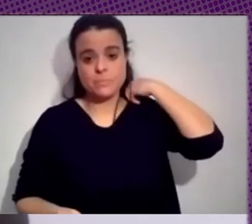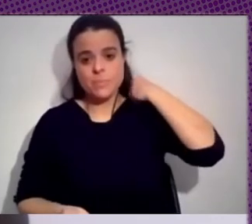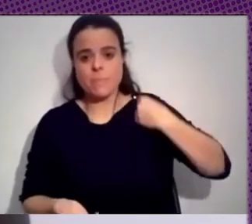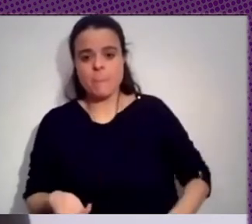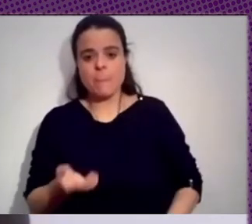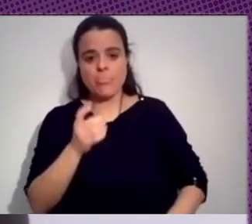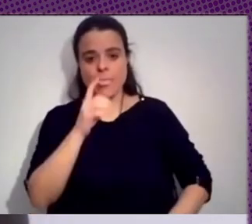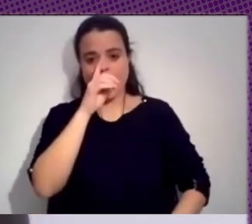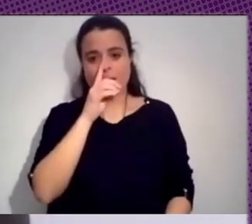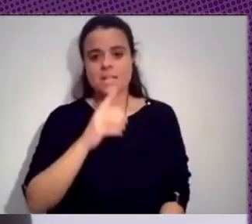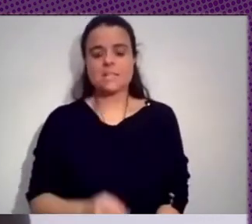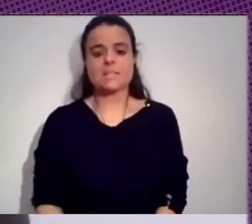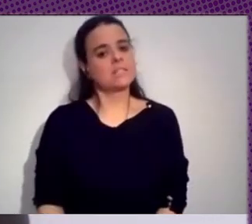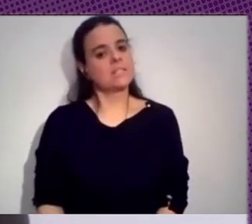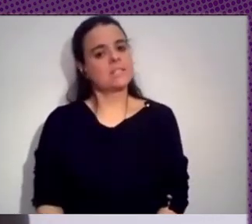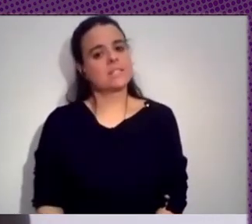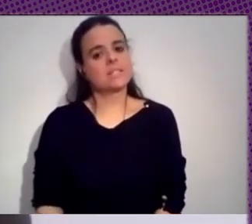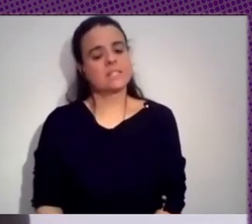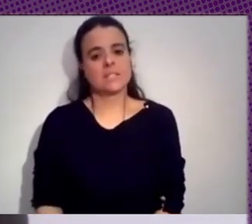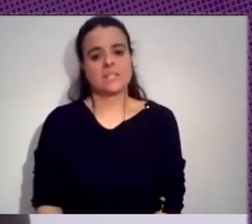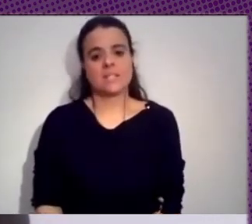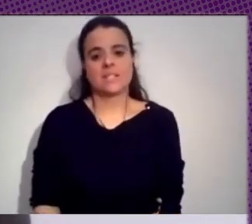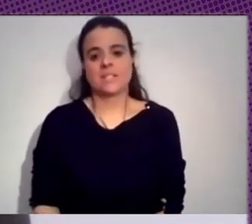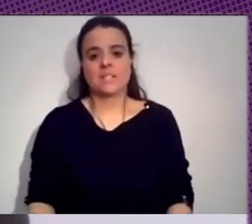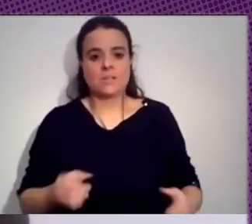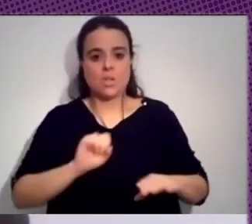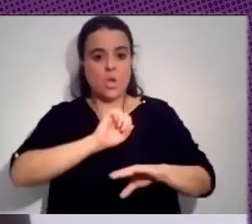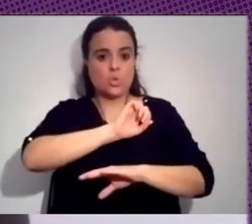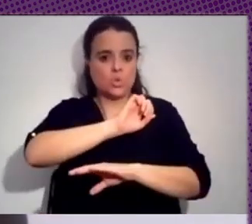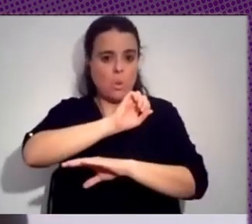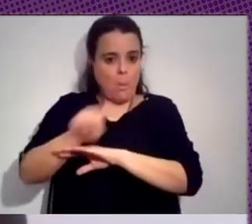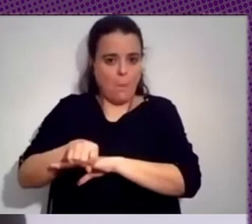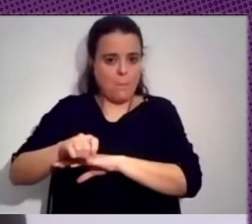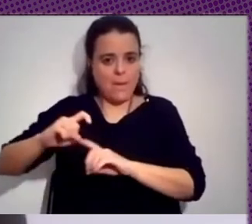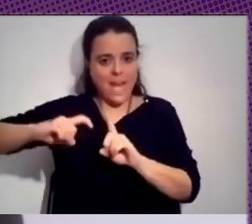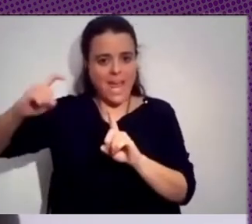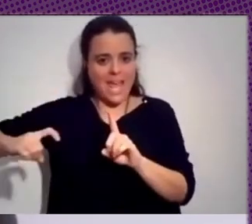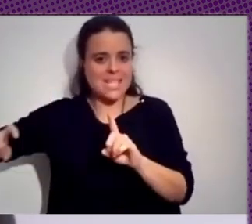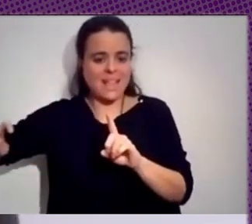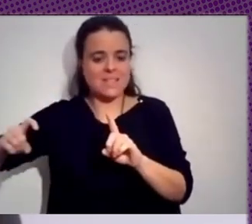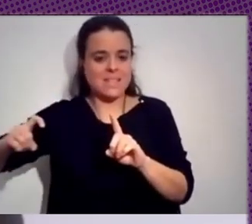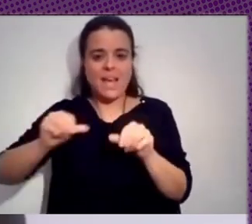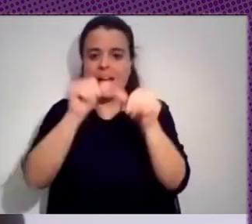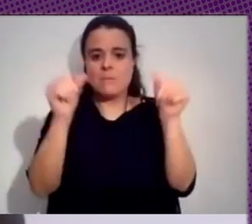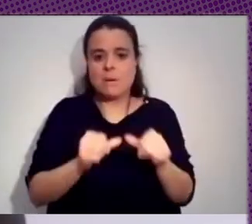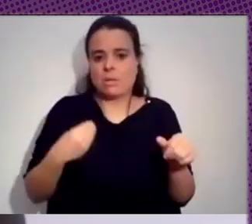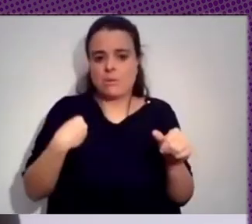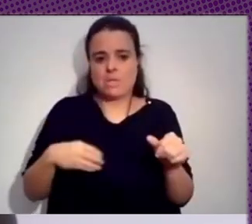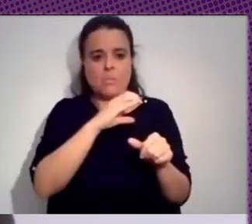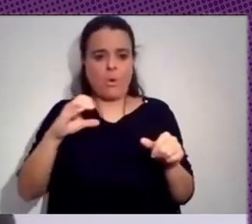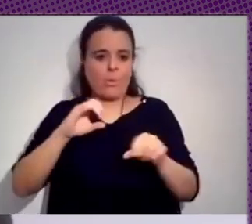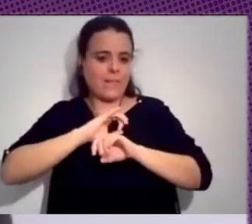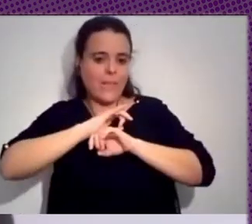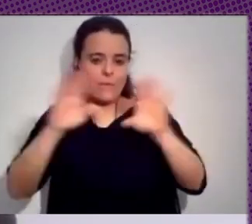de lo que la estadística, supera la estadística. decir, un patrón exactamente igual con las cuentas que difunden a El Mundo, a Ok Diario,